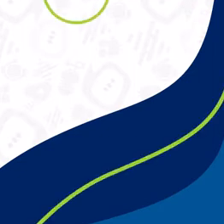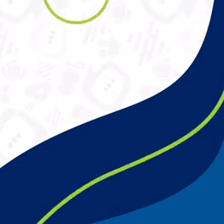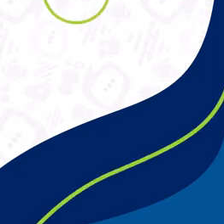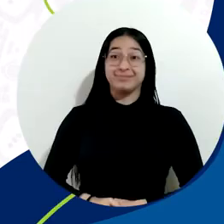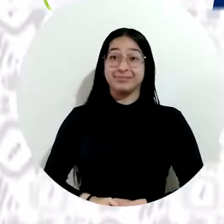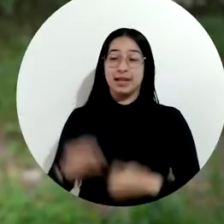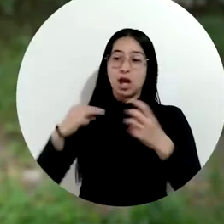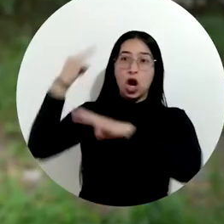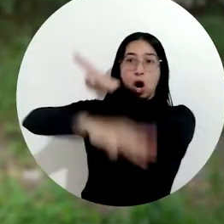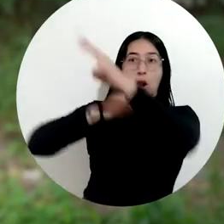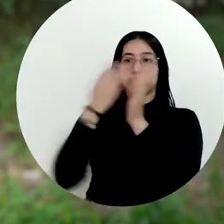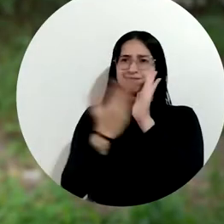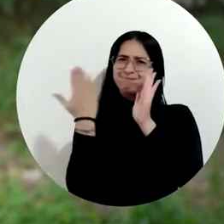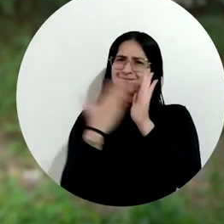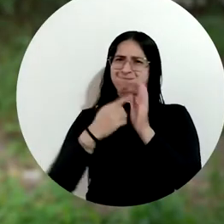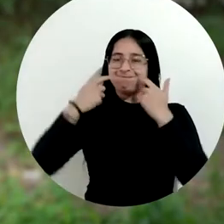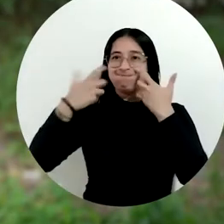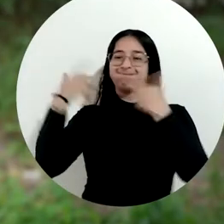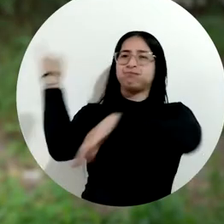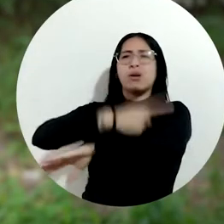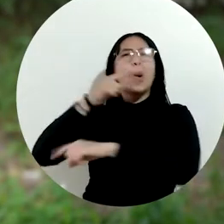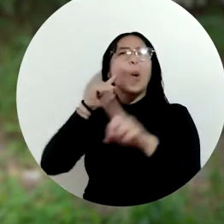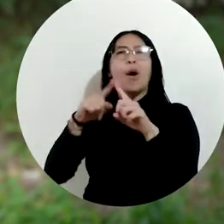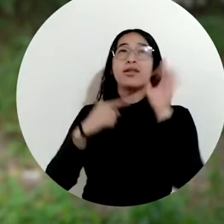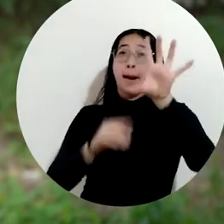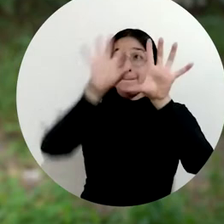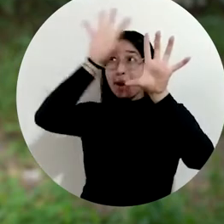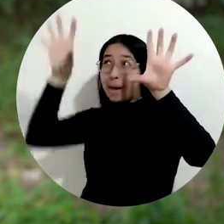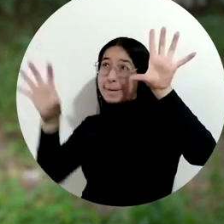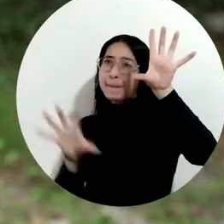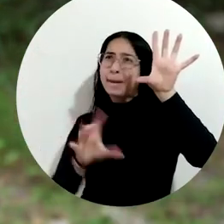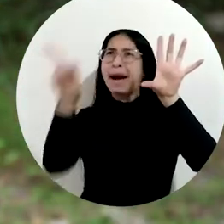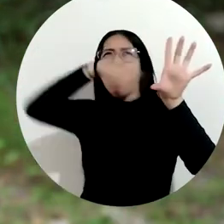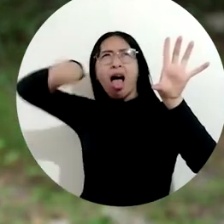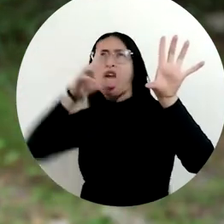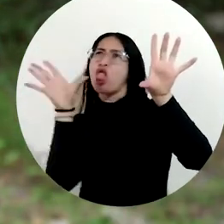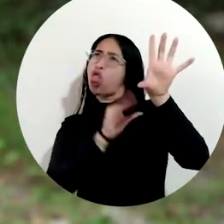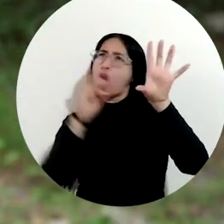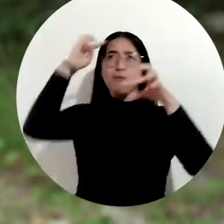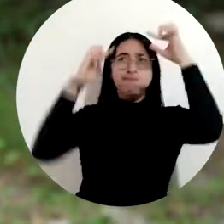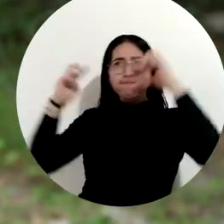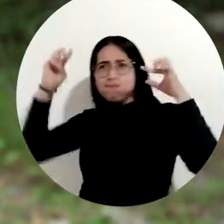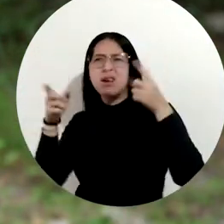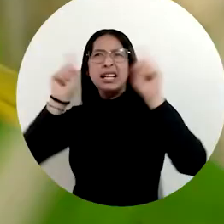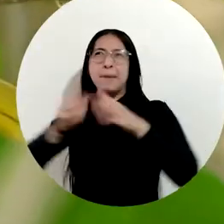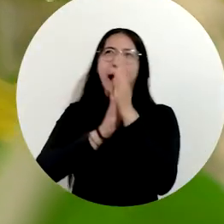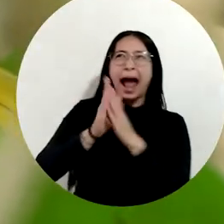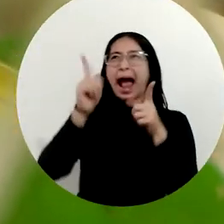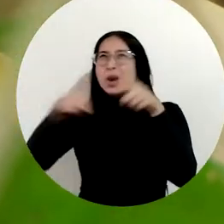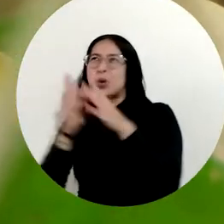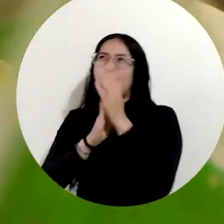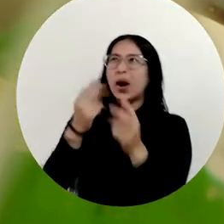El Global Big Day se trata de que en todos los países del mundo, tanto profesionales como aficionados,